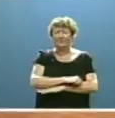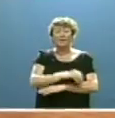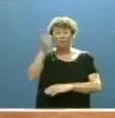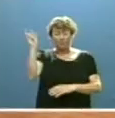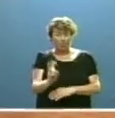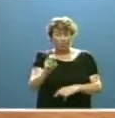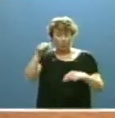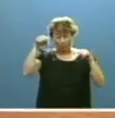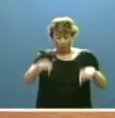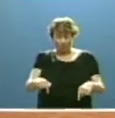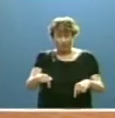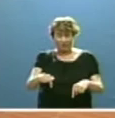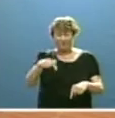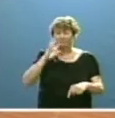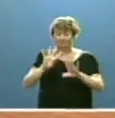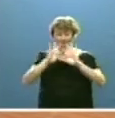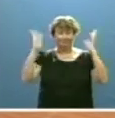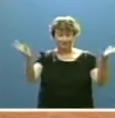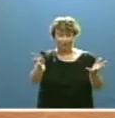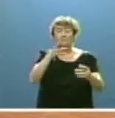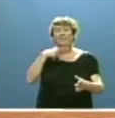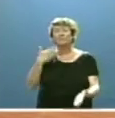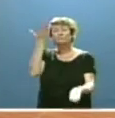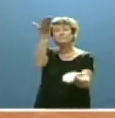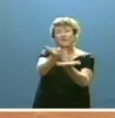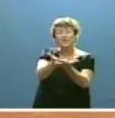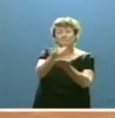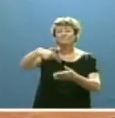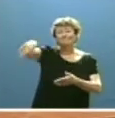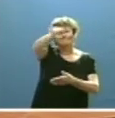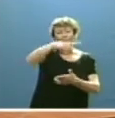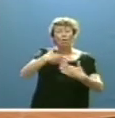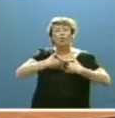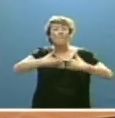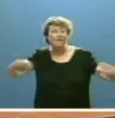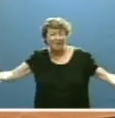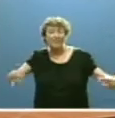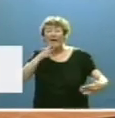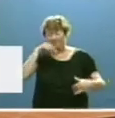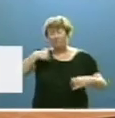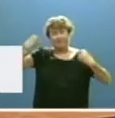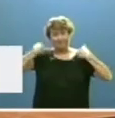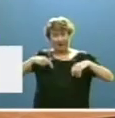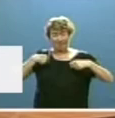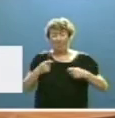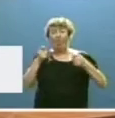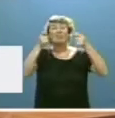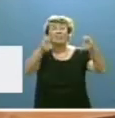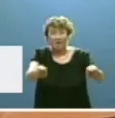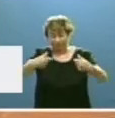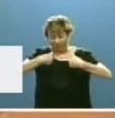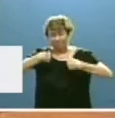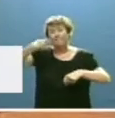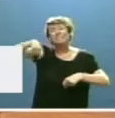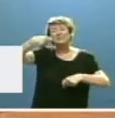comparezco ante estas Cortes para solicitar su confianza y con ella ser investido presidente de la